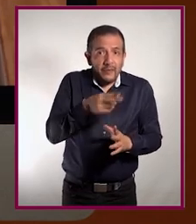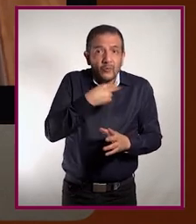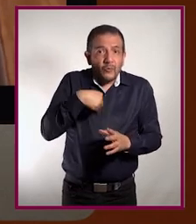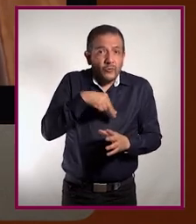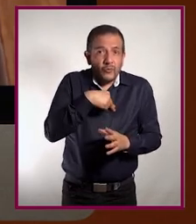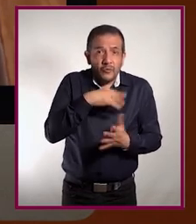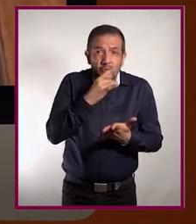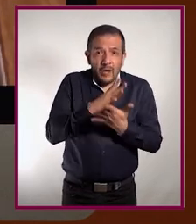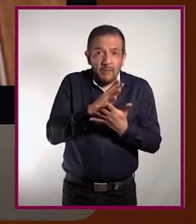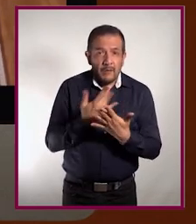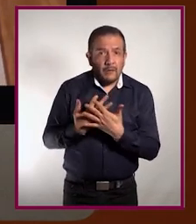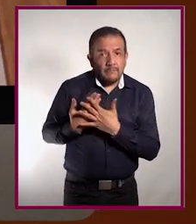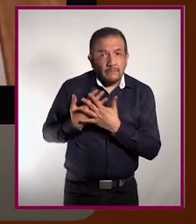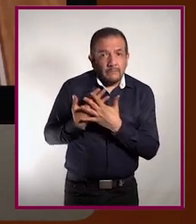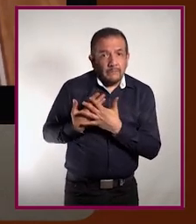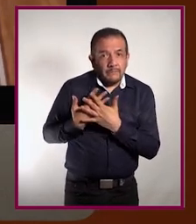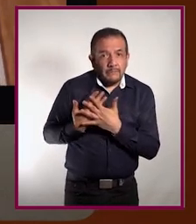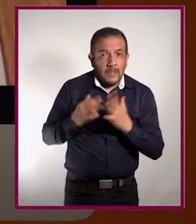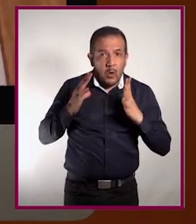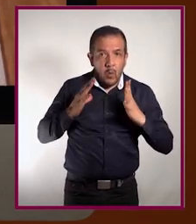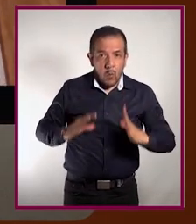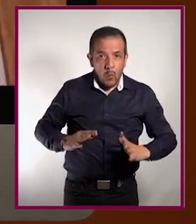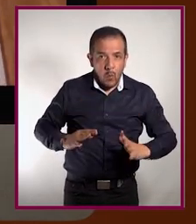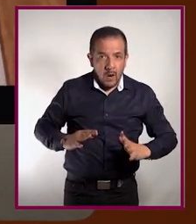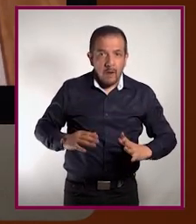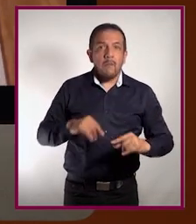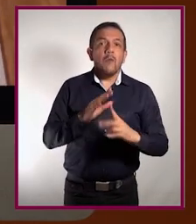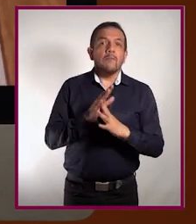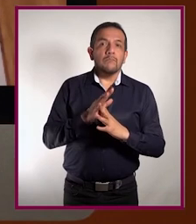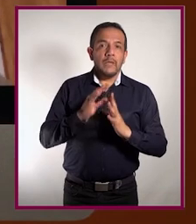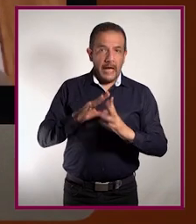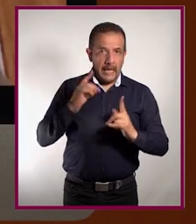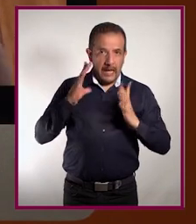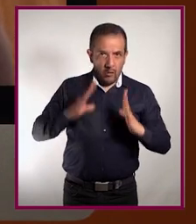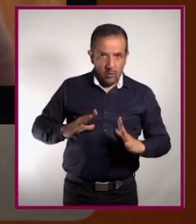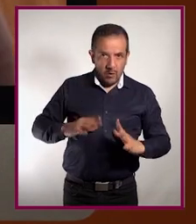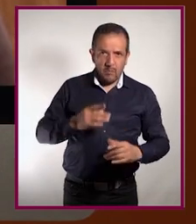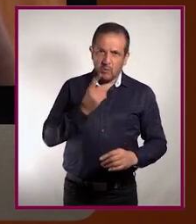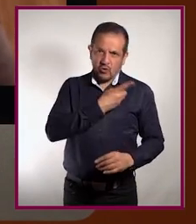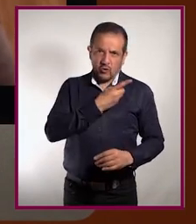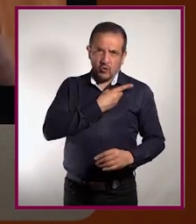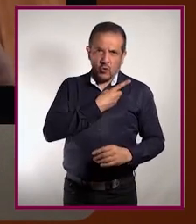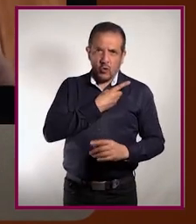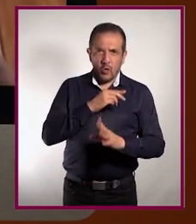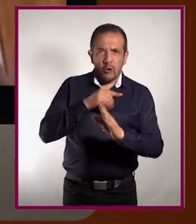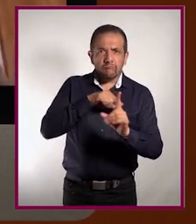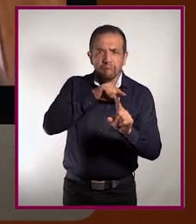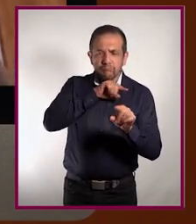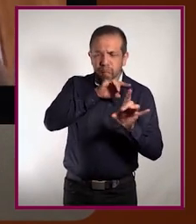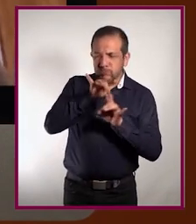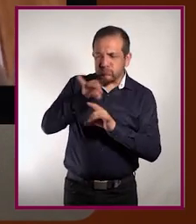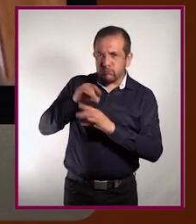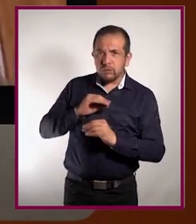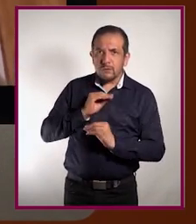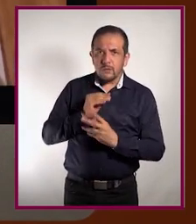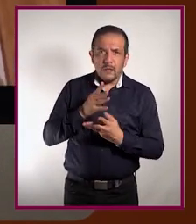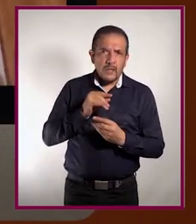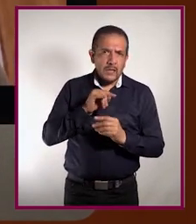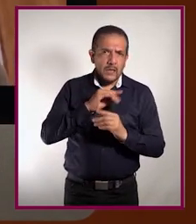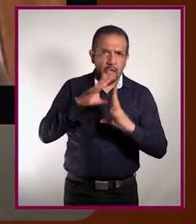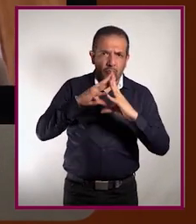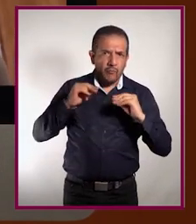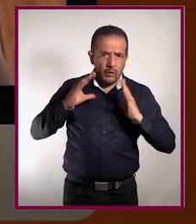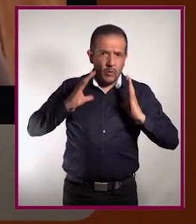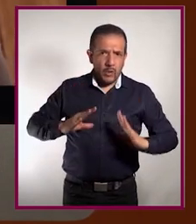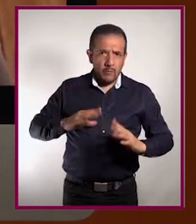que tenemos que hacer es esperar a que nuestro sistema inmune se deshaga, por decirlo así, de la enfermedad viral, ¿no?